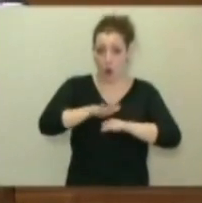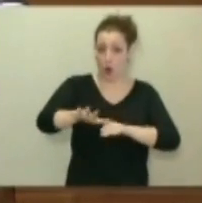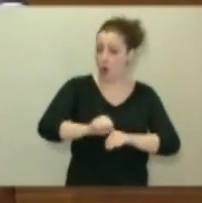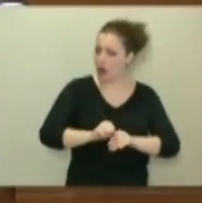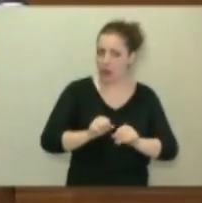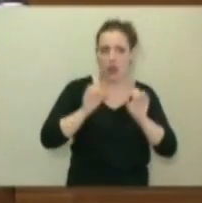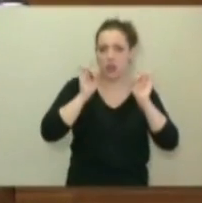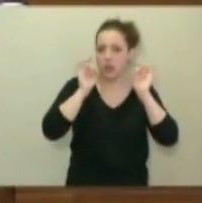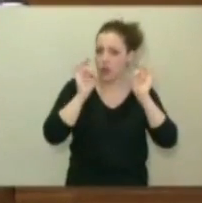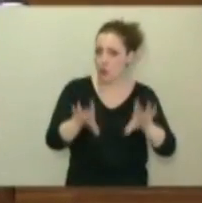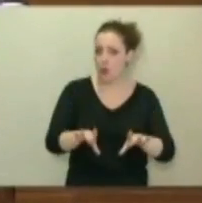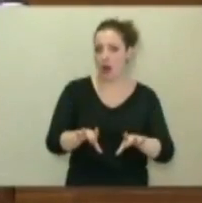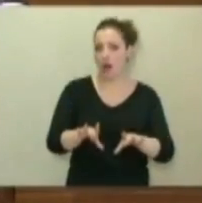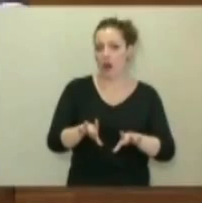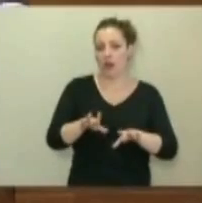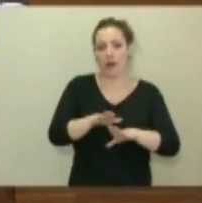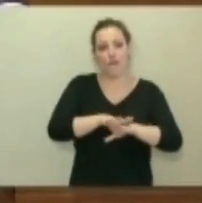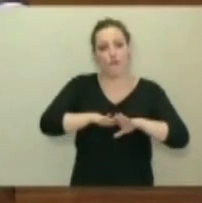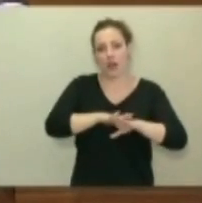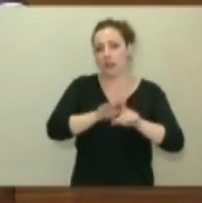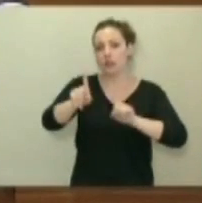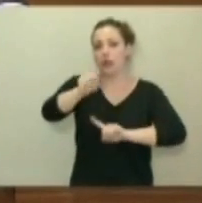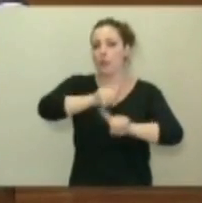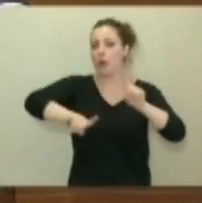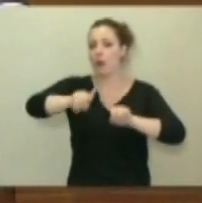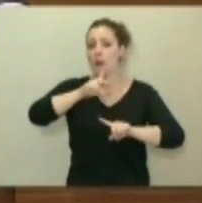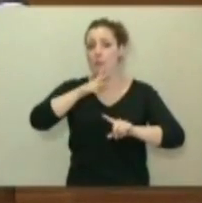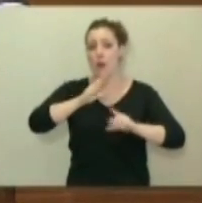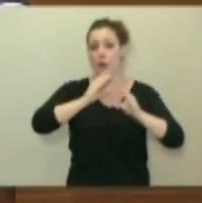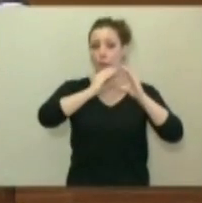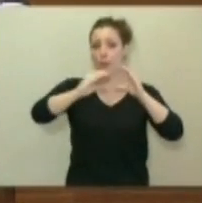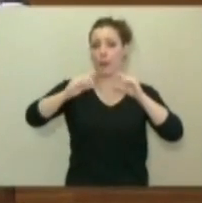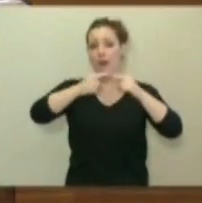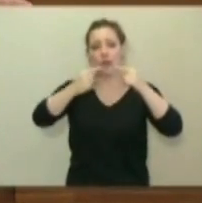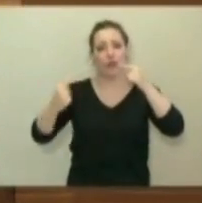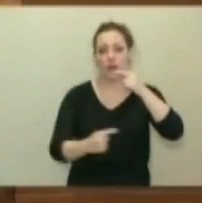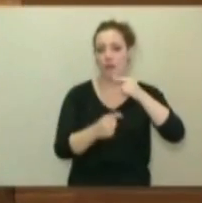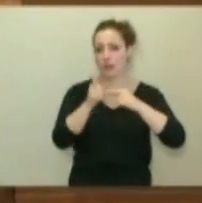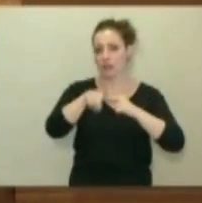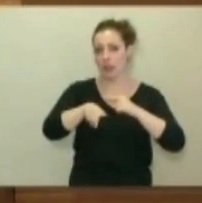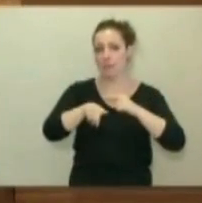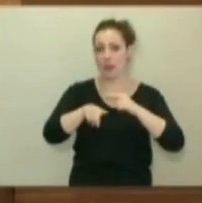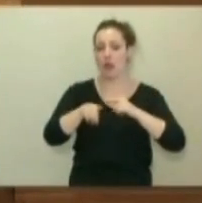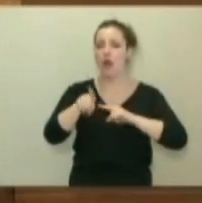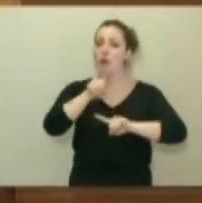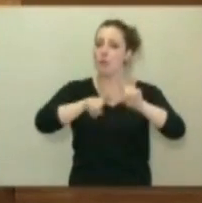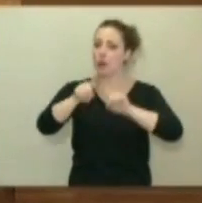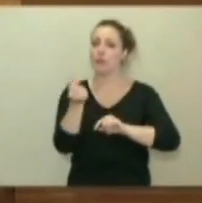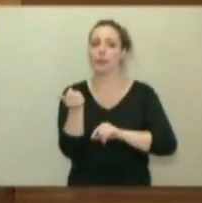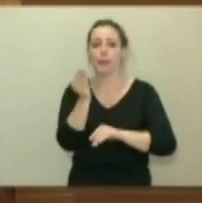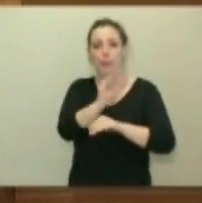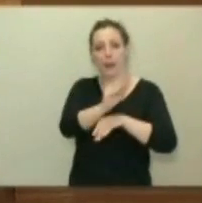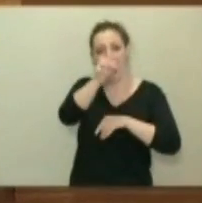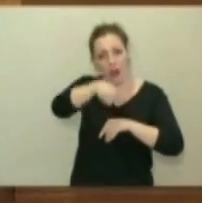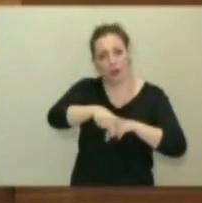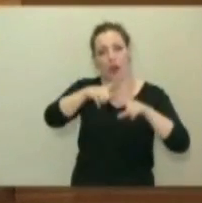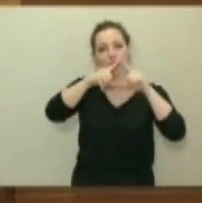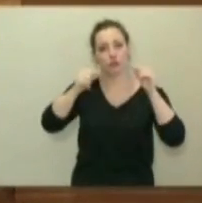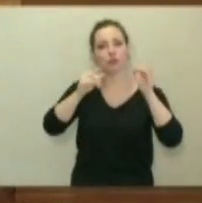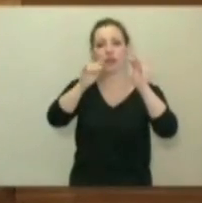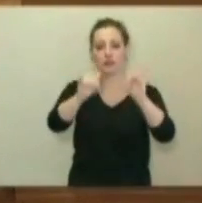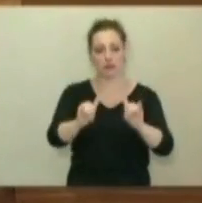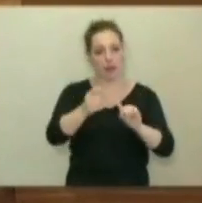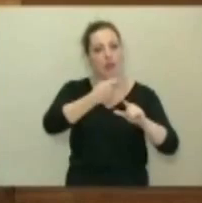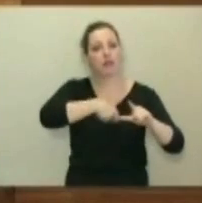los problemas en cuanto al reparto del déficit y los problemas de financiación que tenemos en Asturias y en España.